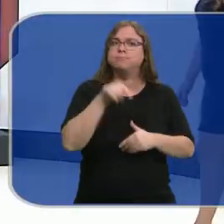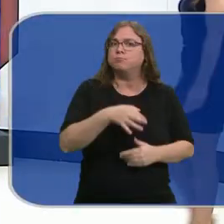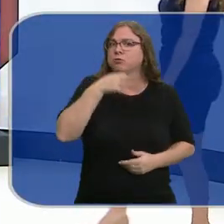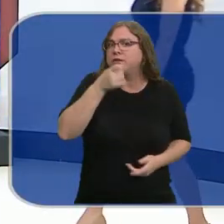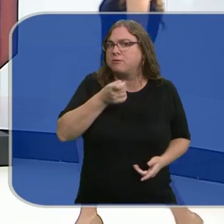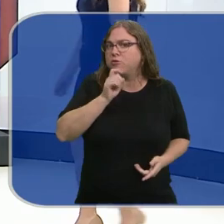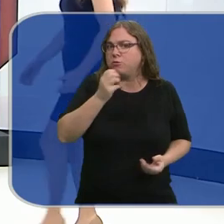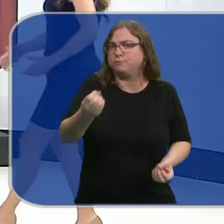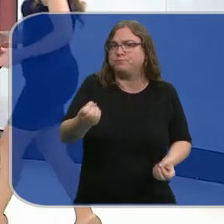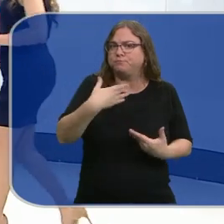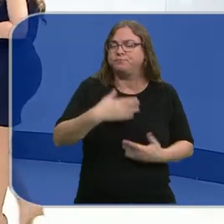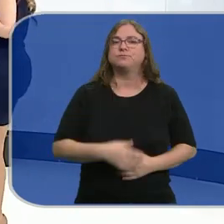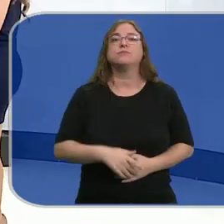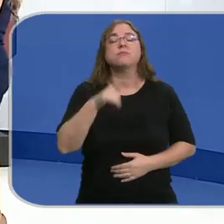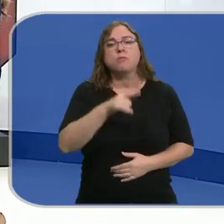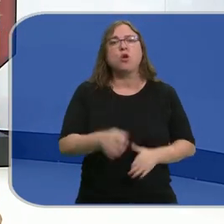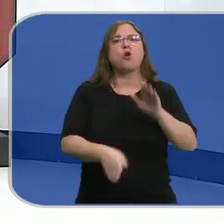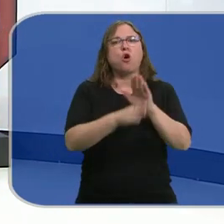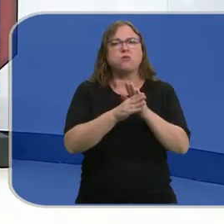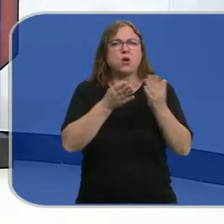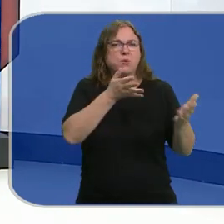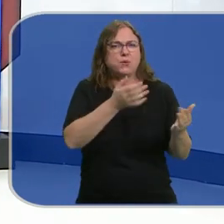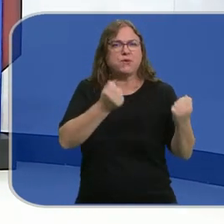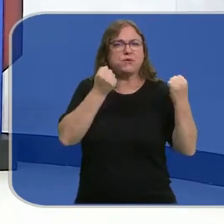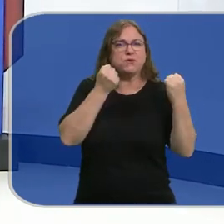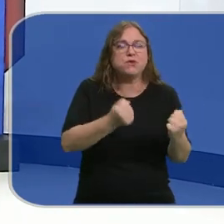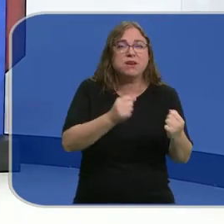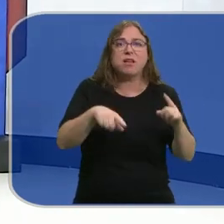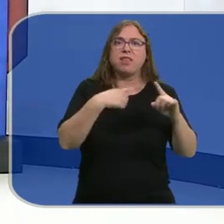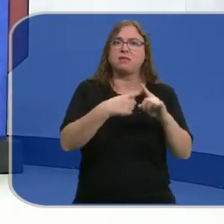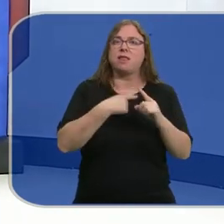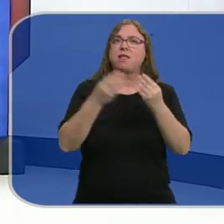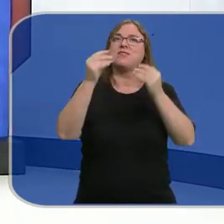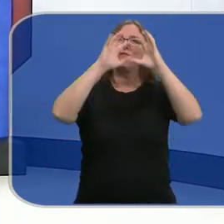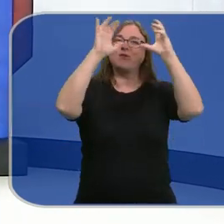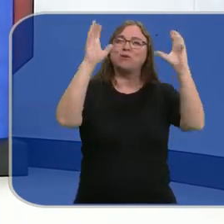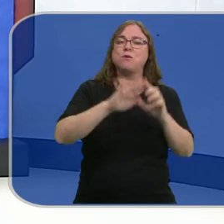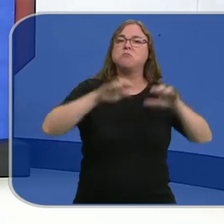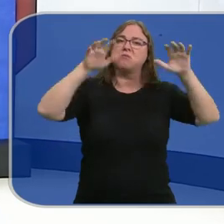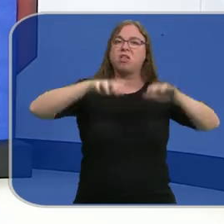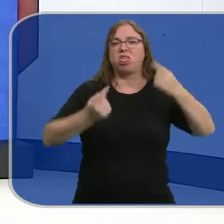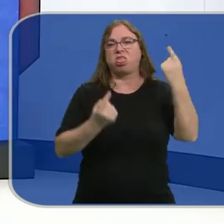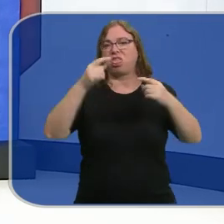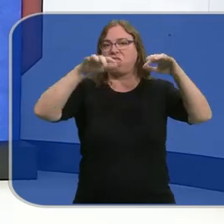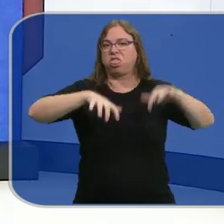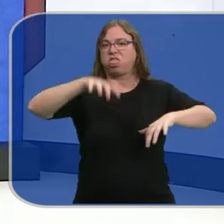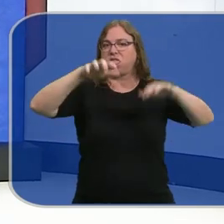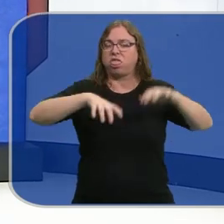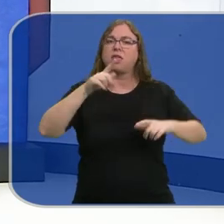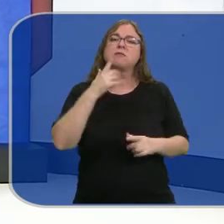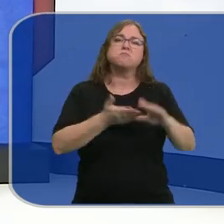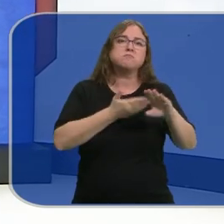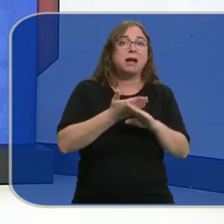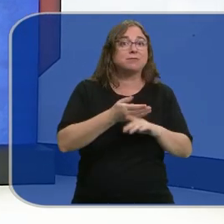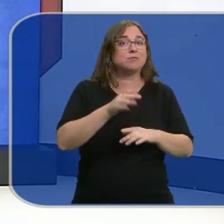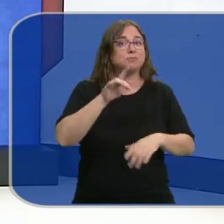esta tarde, Silvia? Continuaremos con rachas de viento fuerte. Esa jornada de impas que nos deja ambiente nuboso, pero precipitaciones muy débiles y dispersas que se